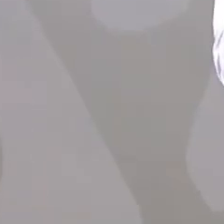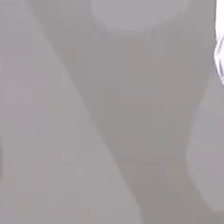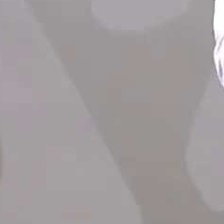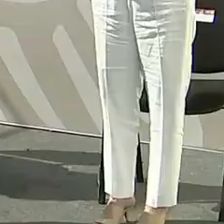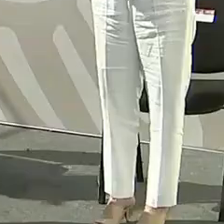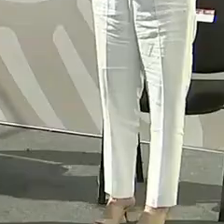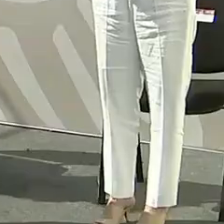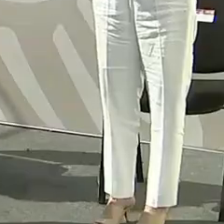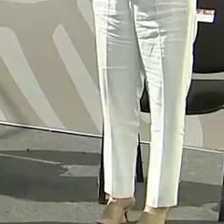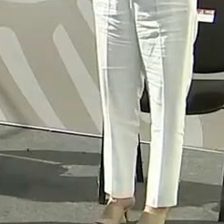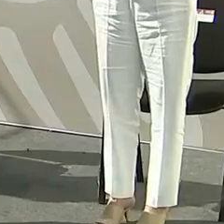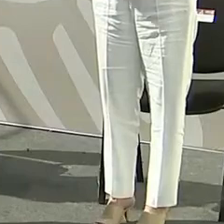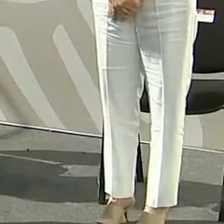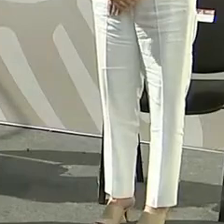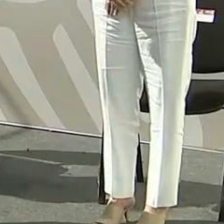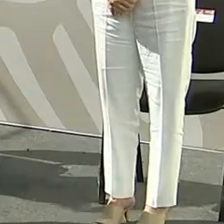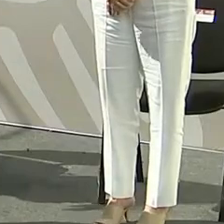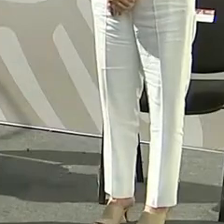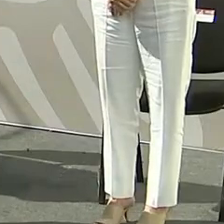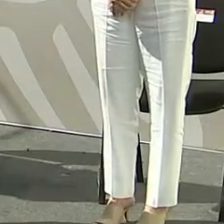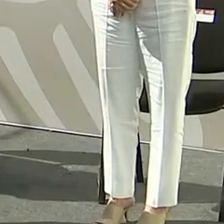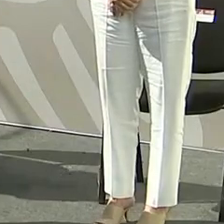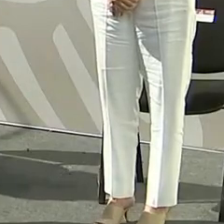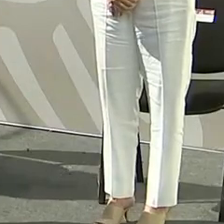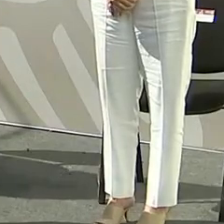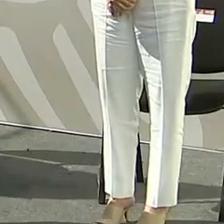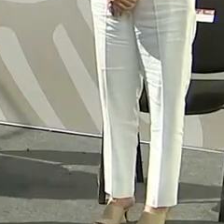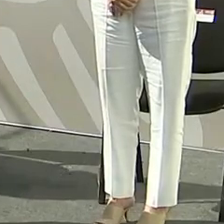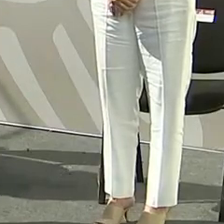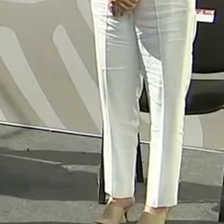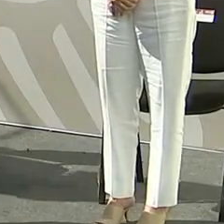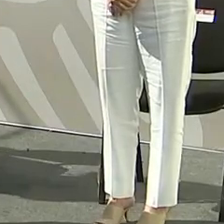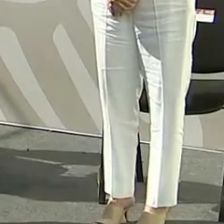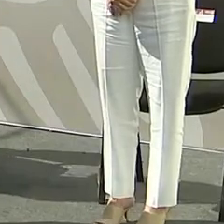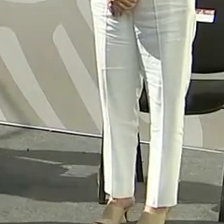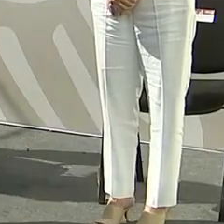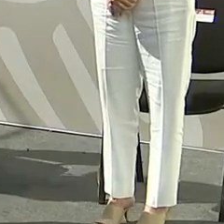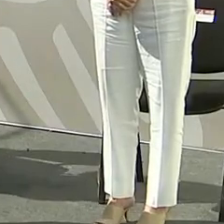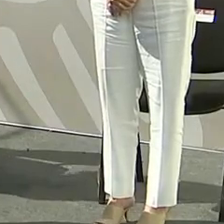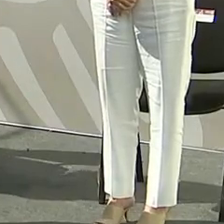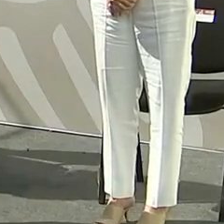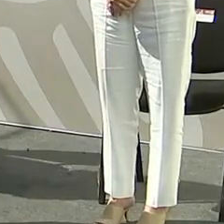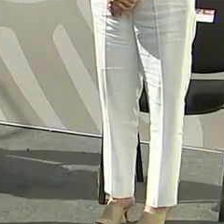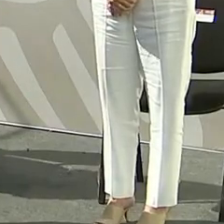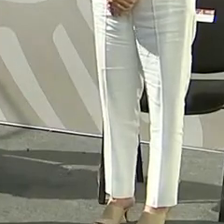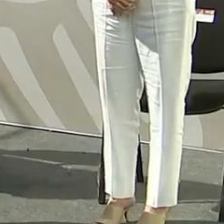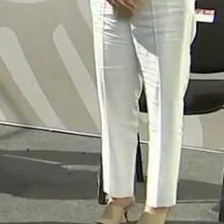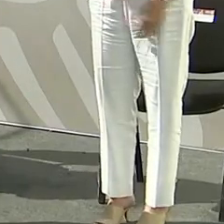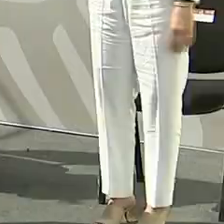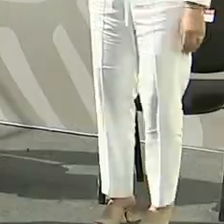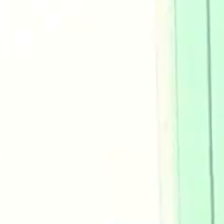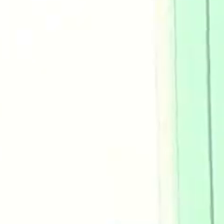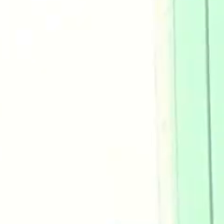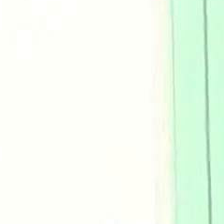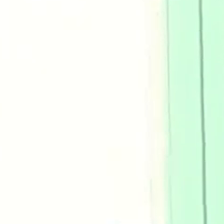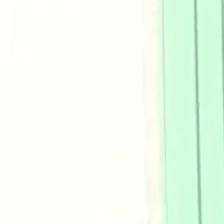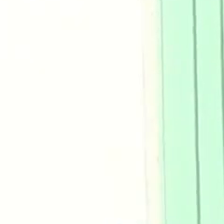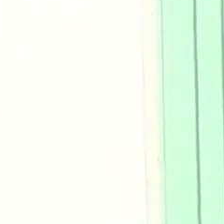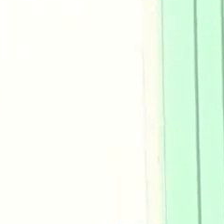La secretaria de Desarrollo Económico y del Trabajo del Estado, Ana Cecilia Rodríguez González.